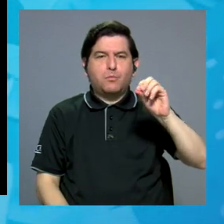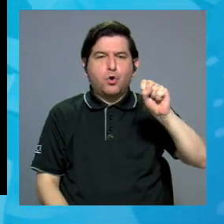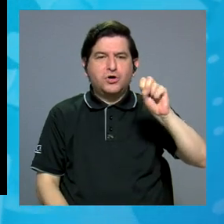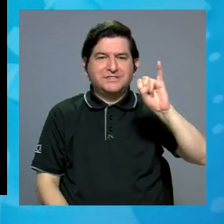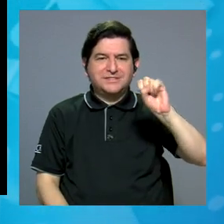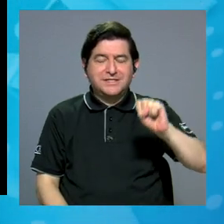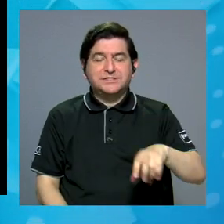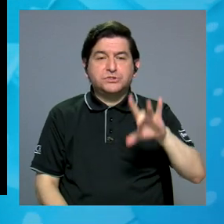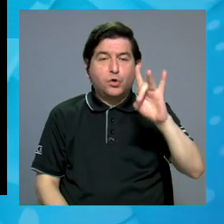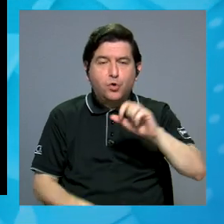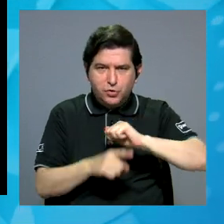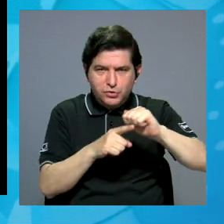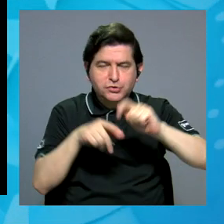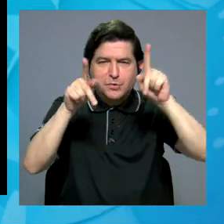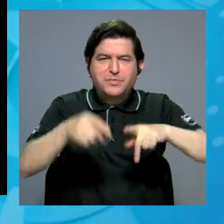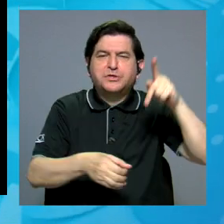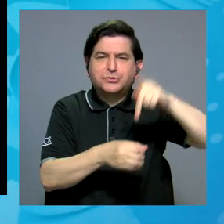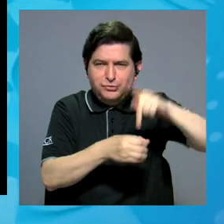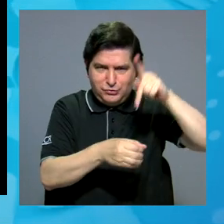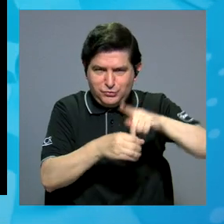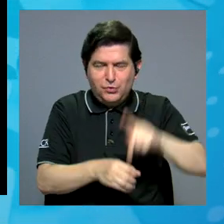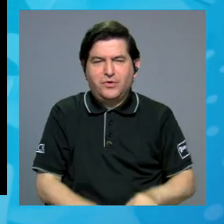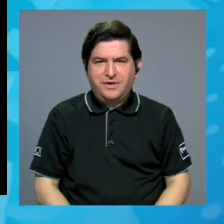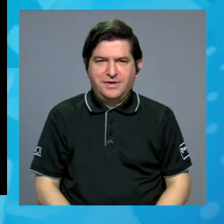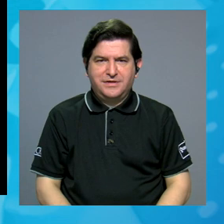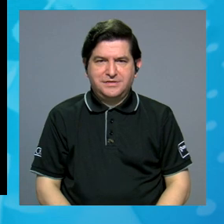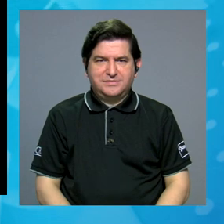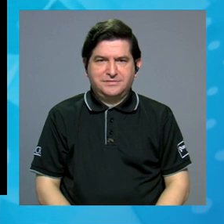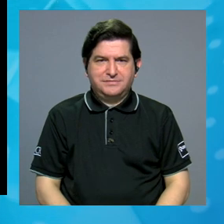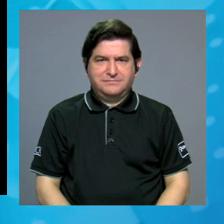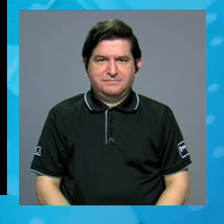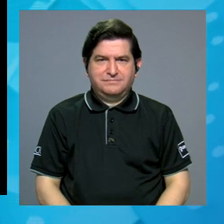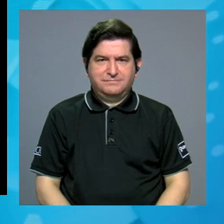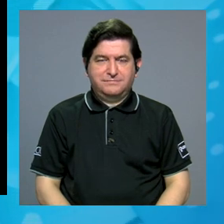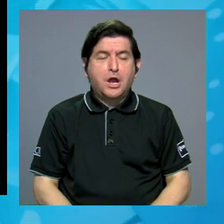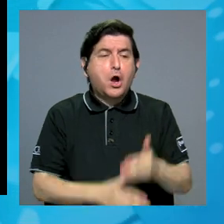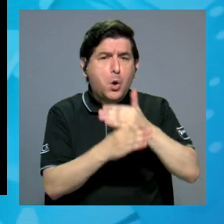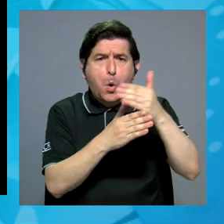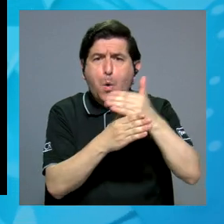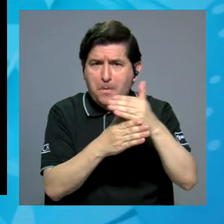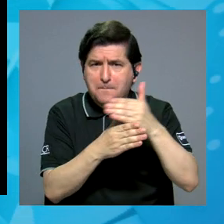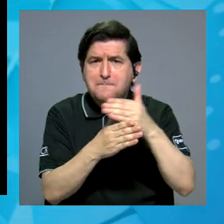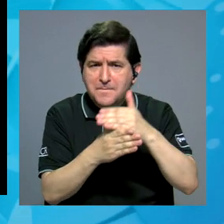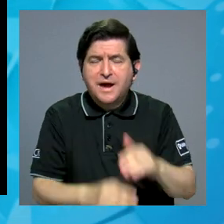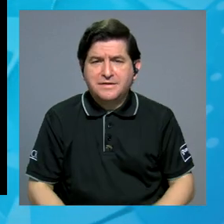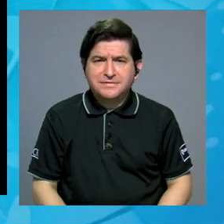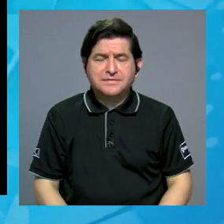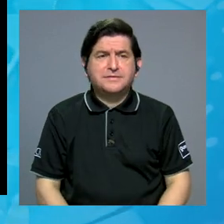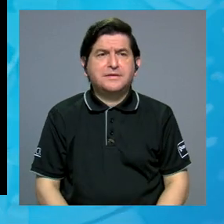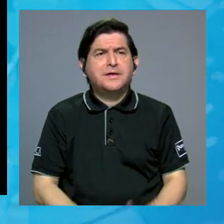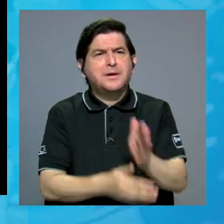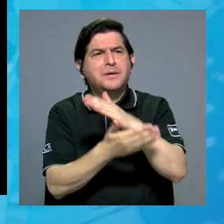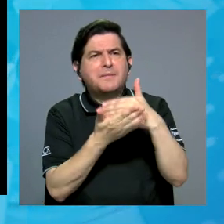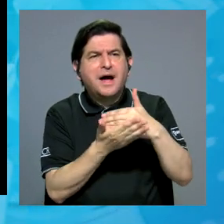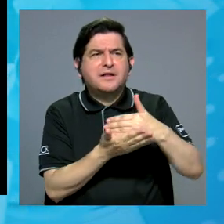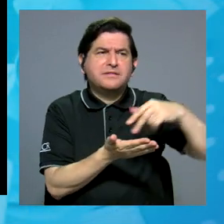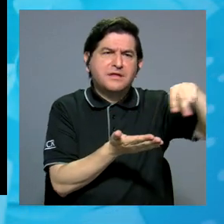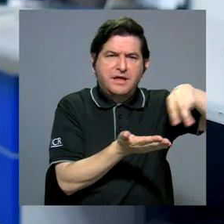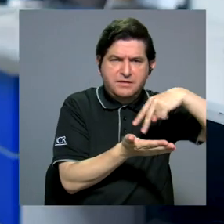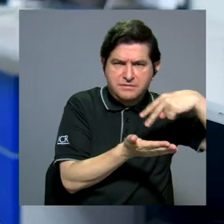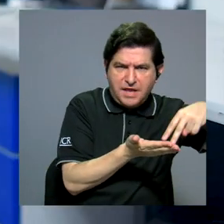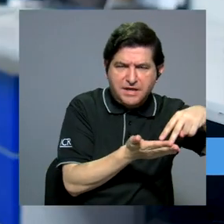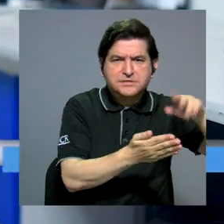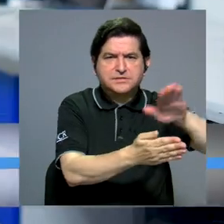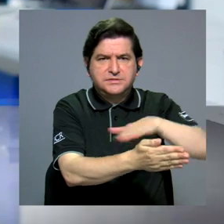osmosis eran ocho ejercicios donde la gente participaba y, digamos, como que compartía piezas de danza